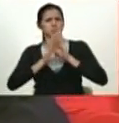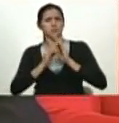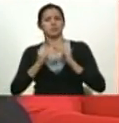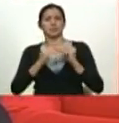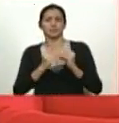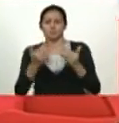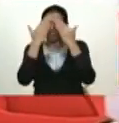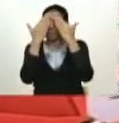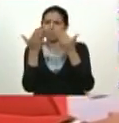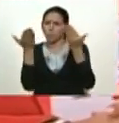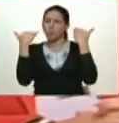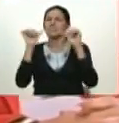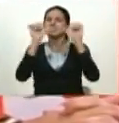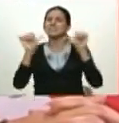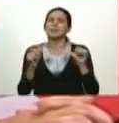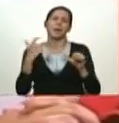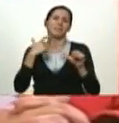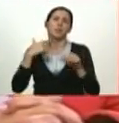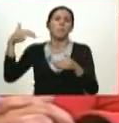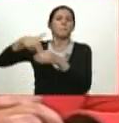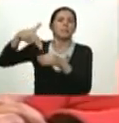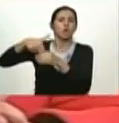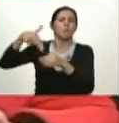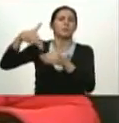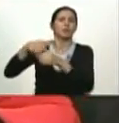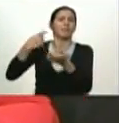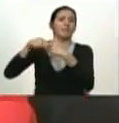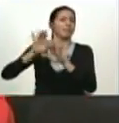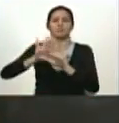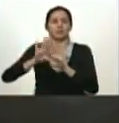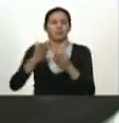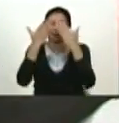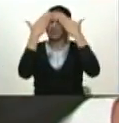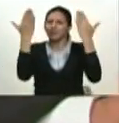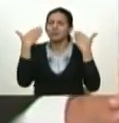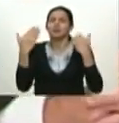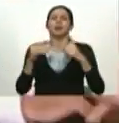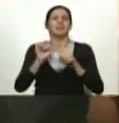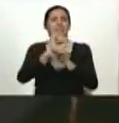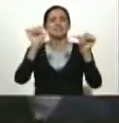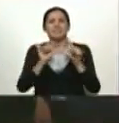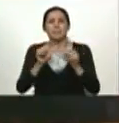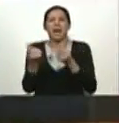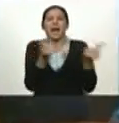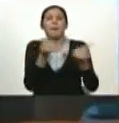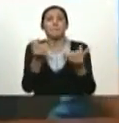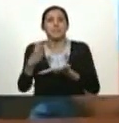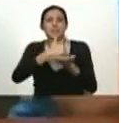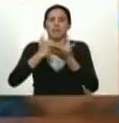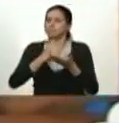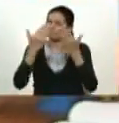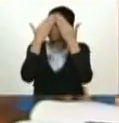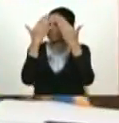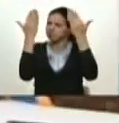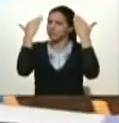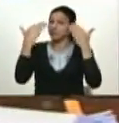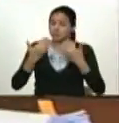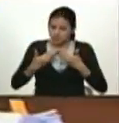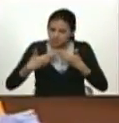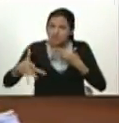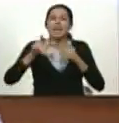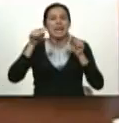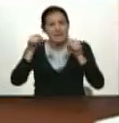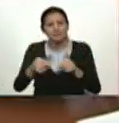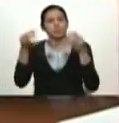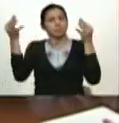el modelo rentista petrolero y superar el capitalismo salvaje que nos quieren reimponer tengan la seguridad que este es el camino este es el camino